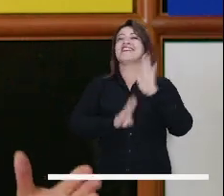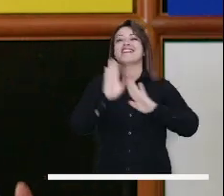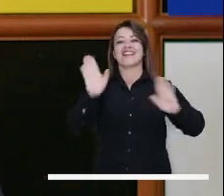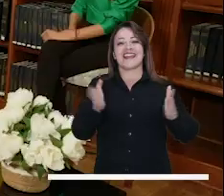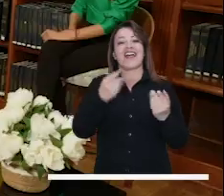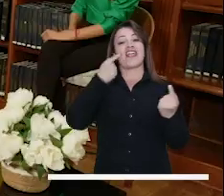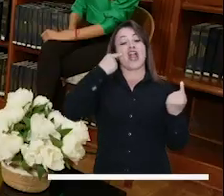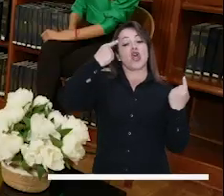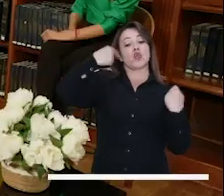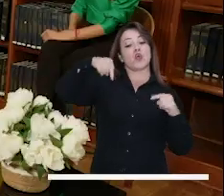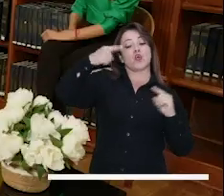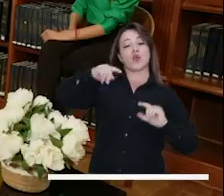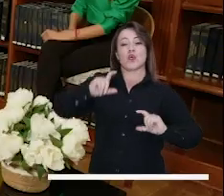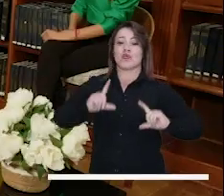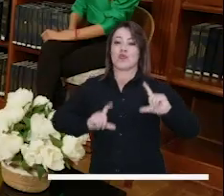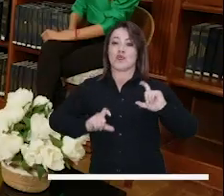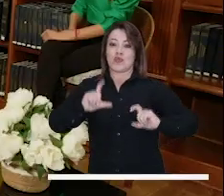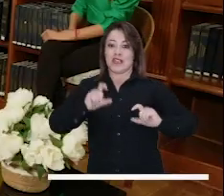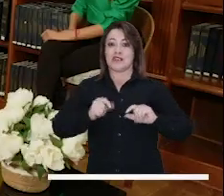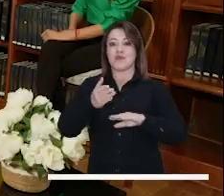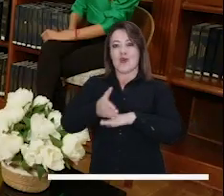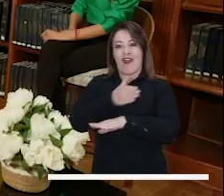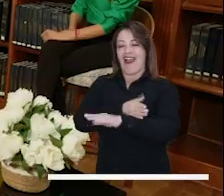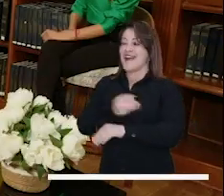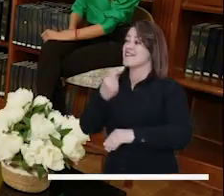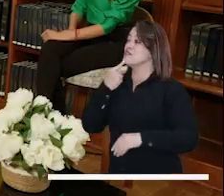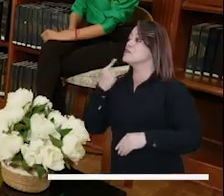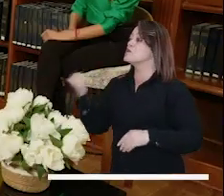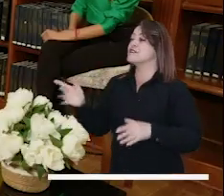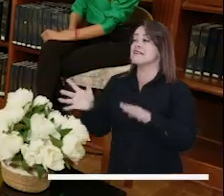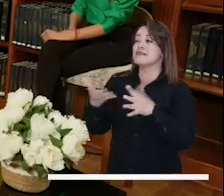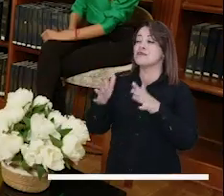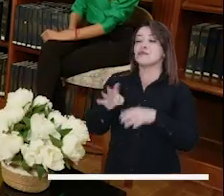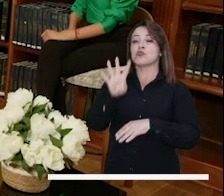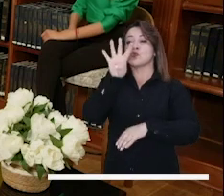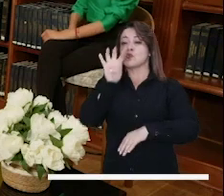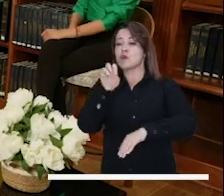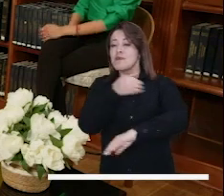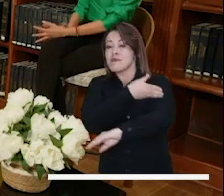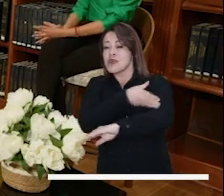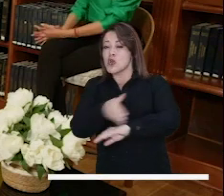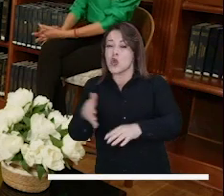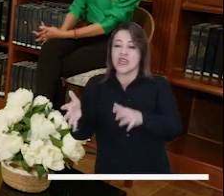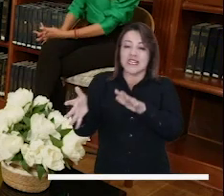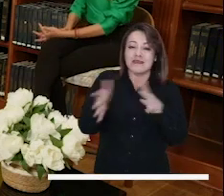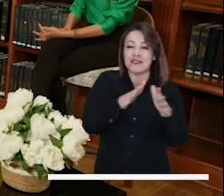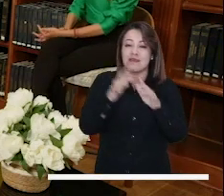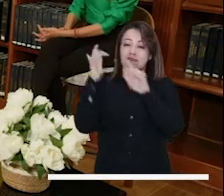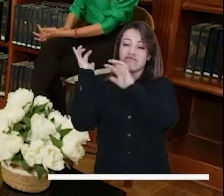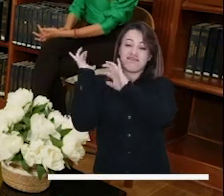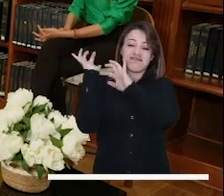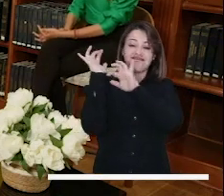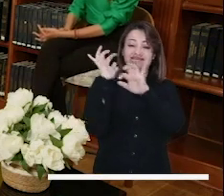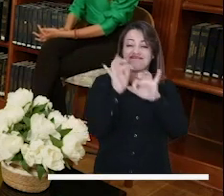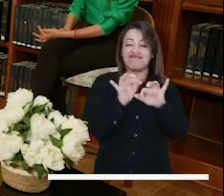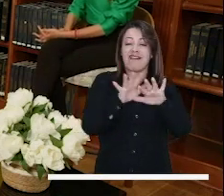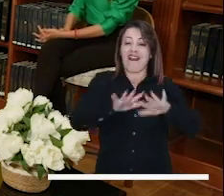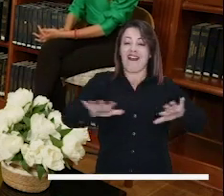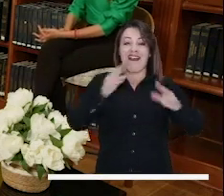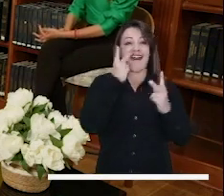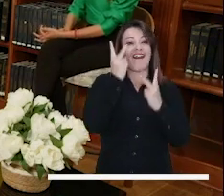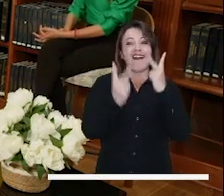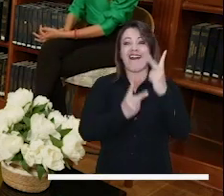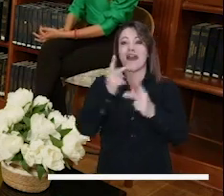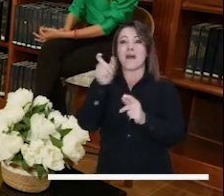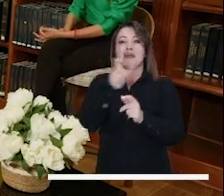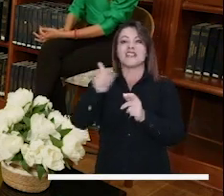desafío. En ese número que tú mencionabas, de cerca de nueve millones que han venido en el último año